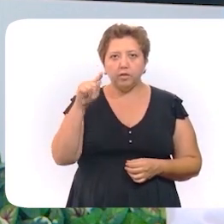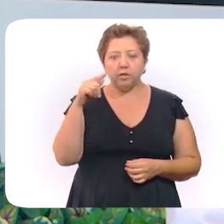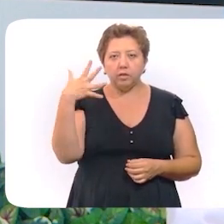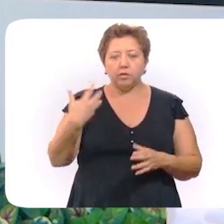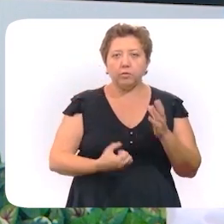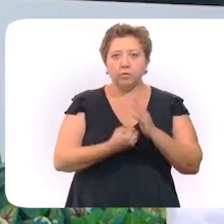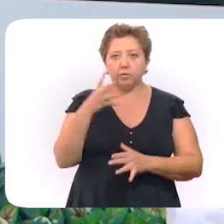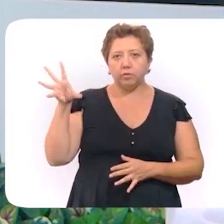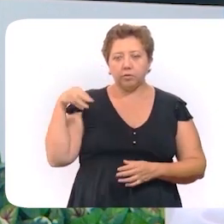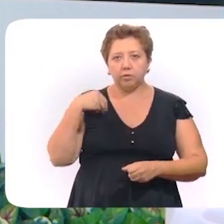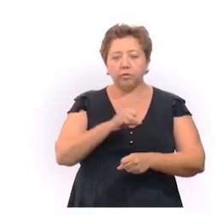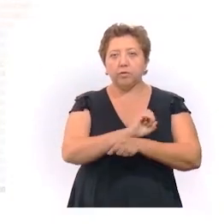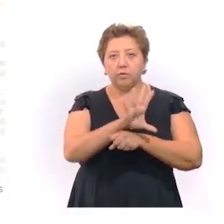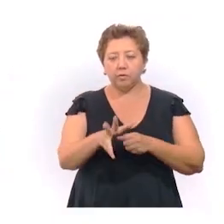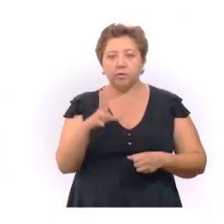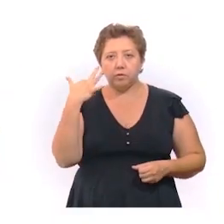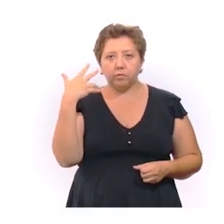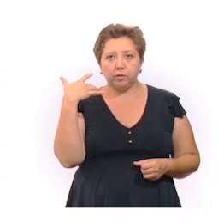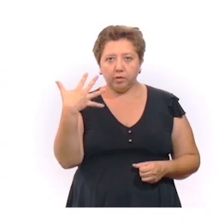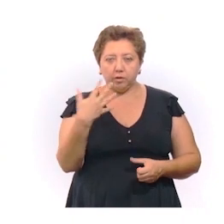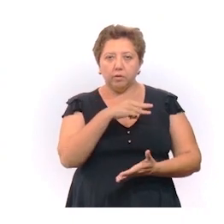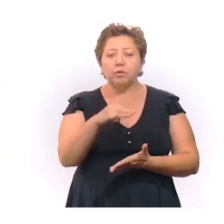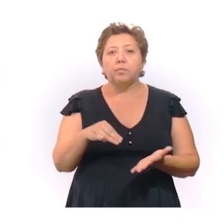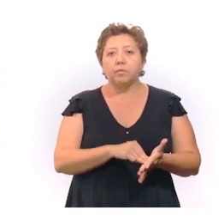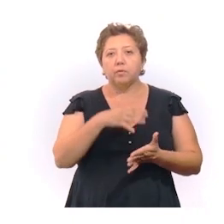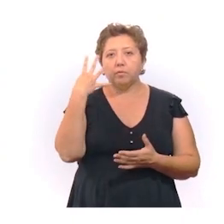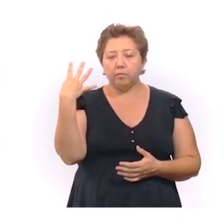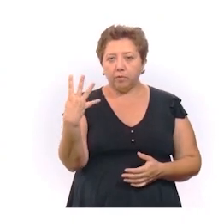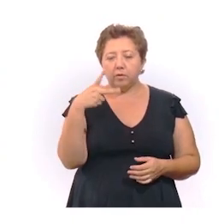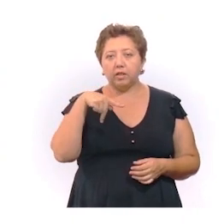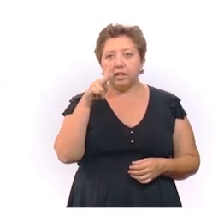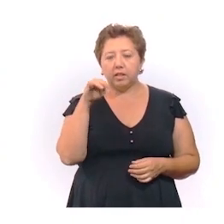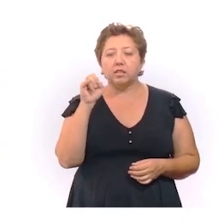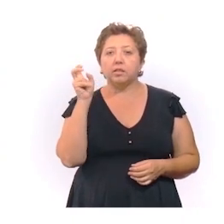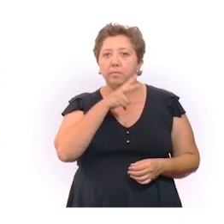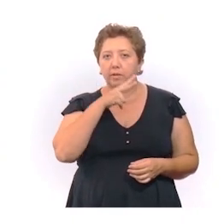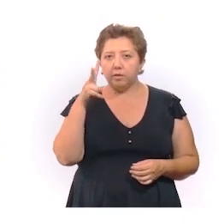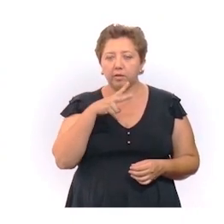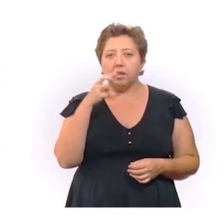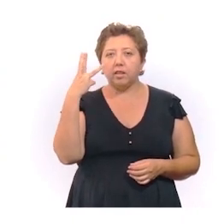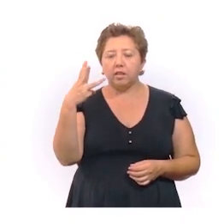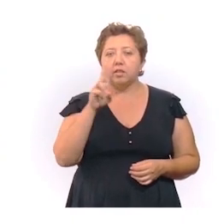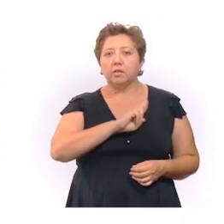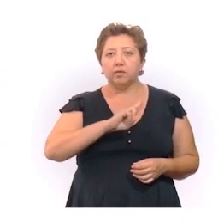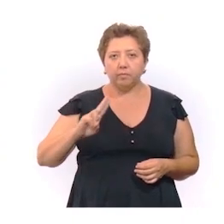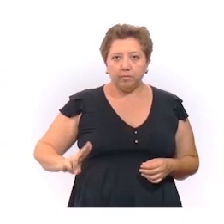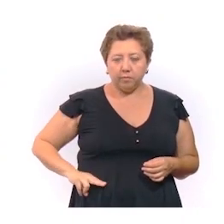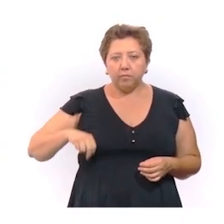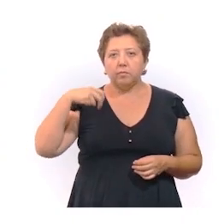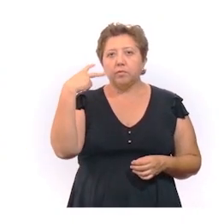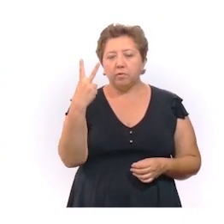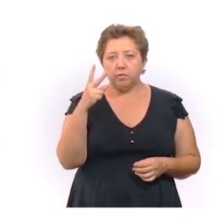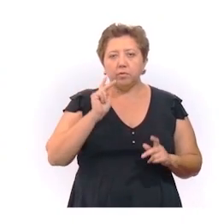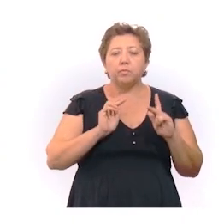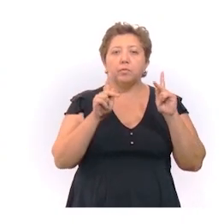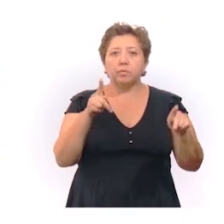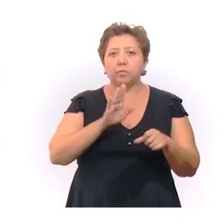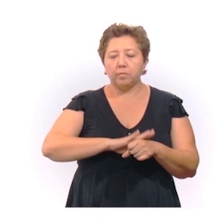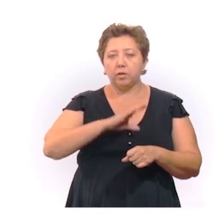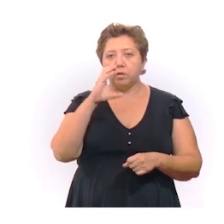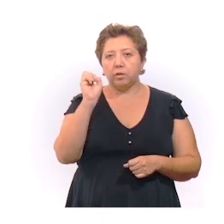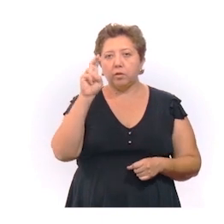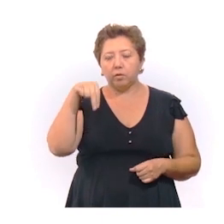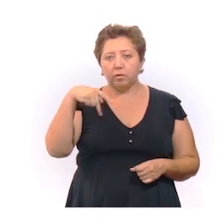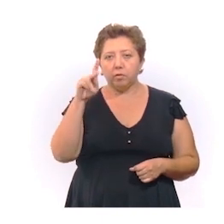75 nuevos contagios de coronavirus, 55 en Mérida, 4 en Canacil y en Valladolid, 3 en Humán, 2 en Progreso y uno más en